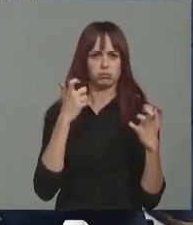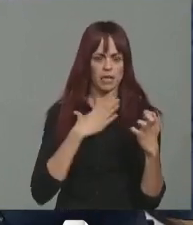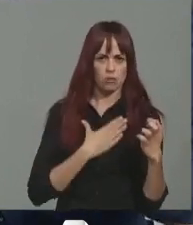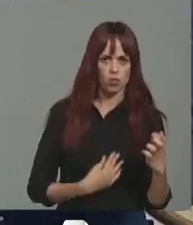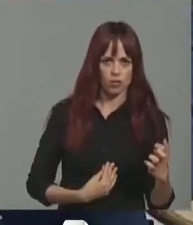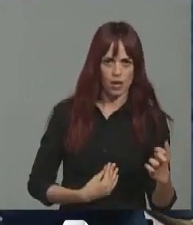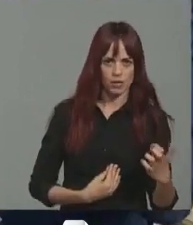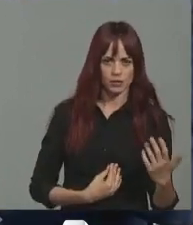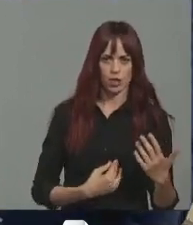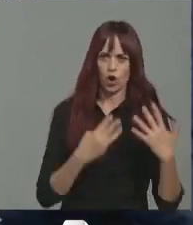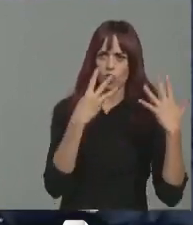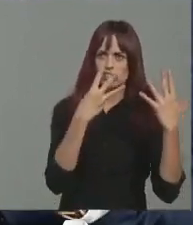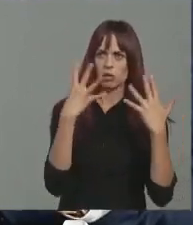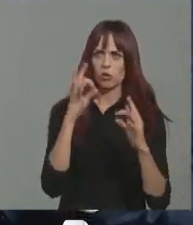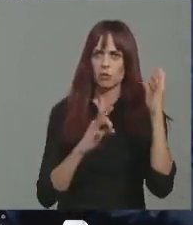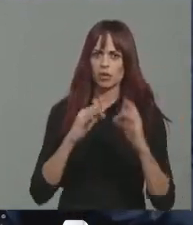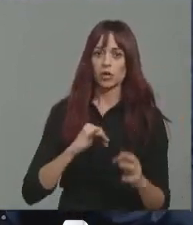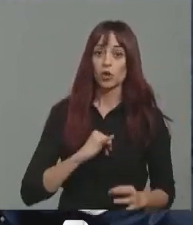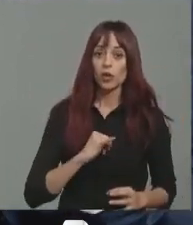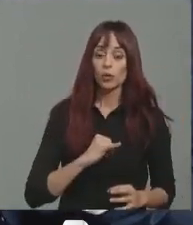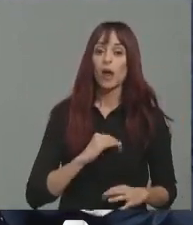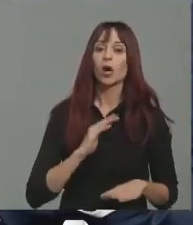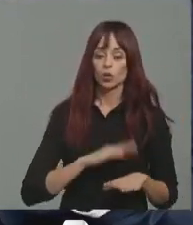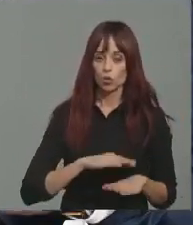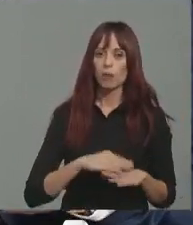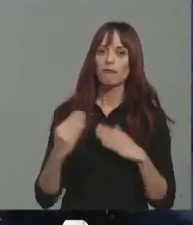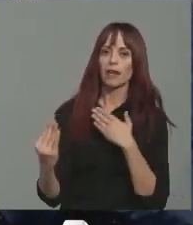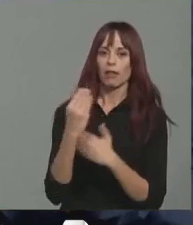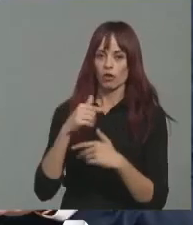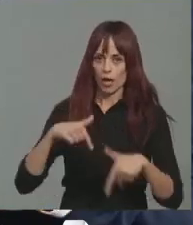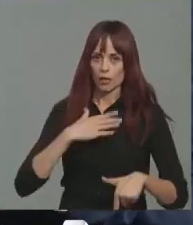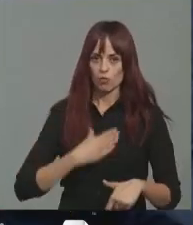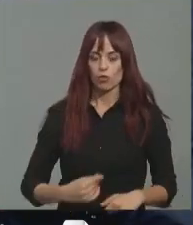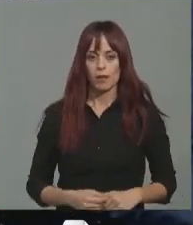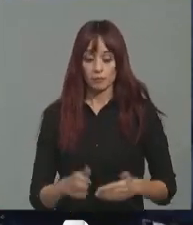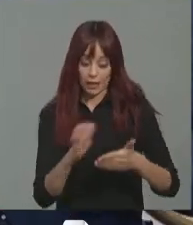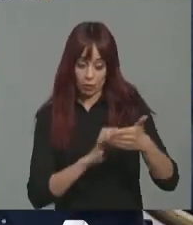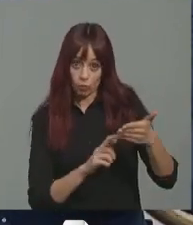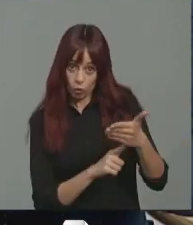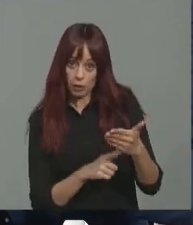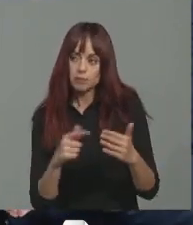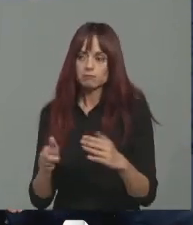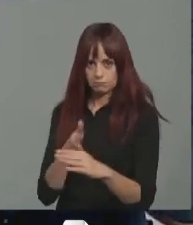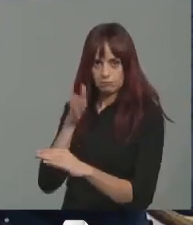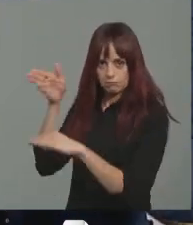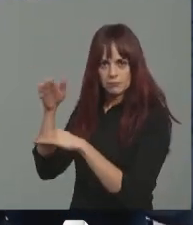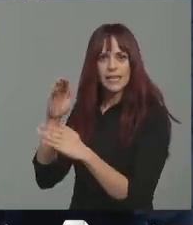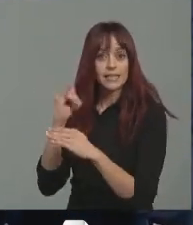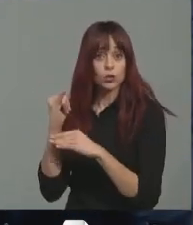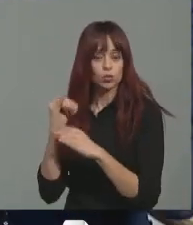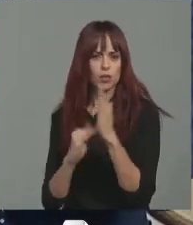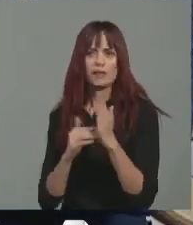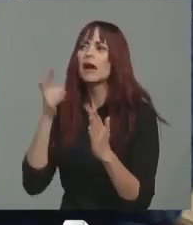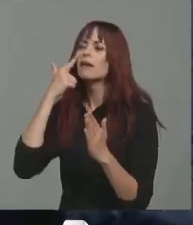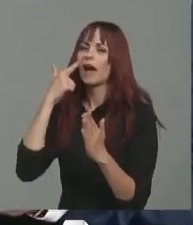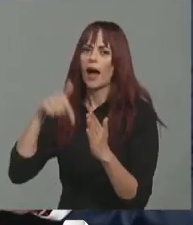Murcia. Entonces era el 89% de la deuda se debía a la financiación en Murcia. Al calor de ese informe nosotros acudimos igualmente al IBIE y le dijimos, oiga, háganos un